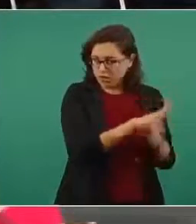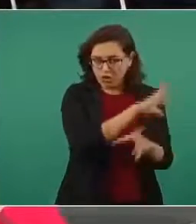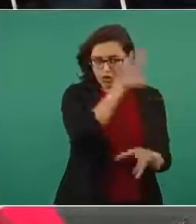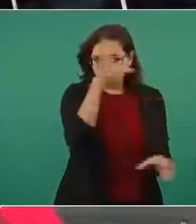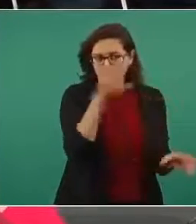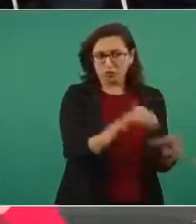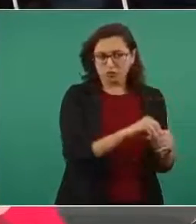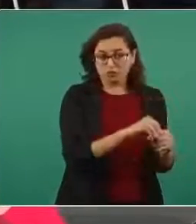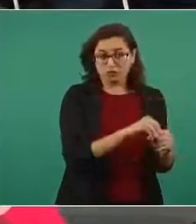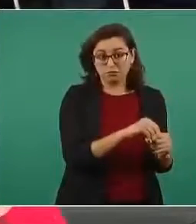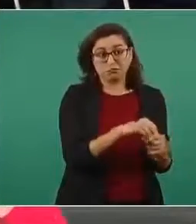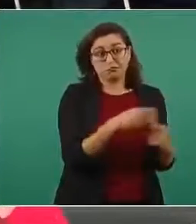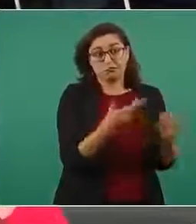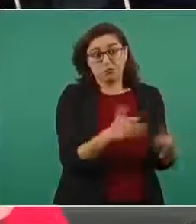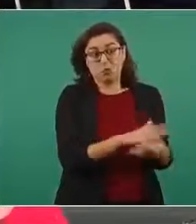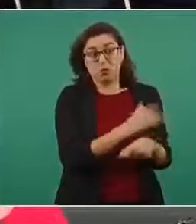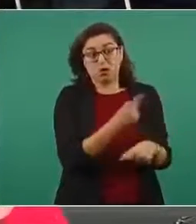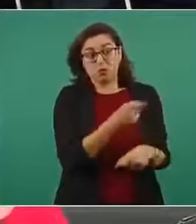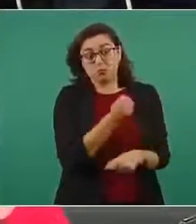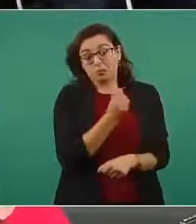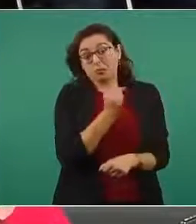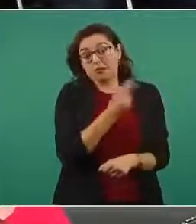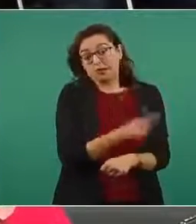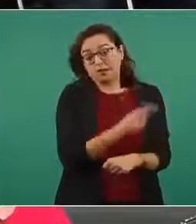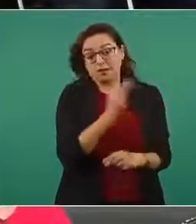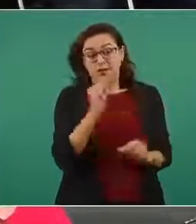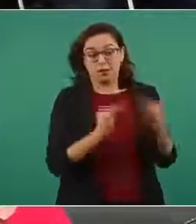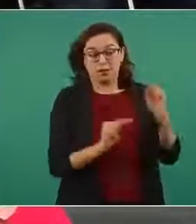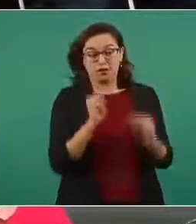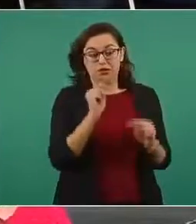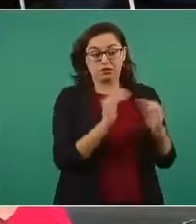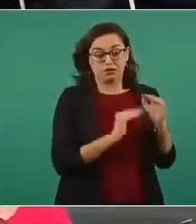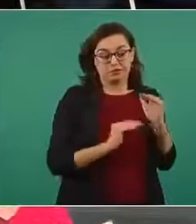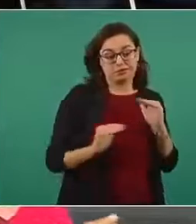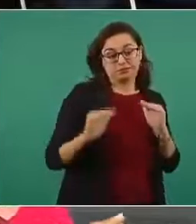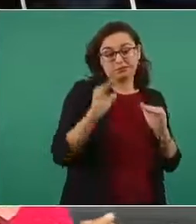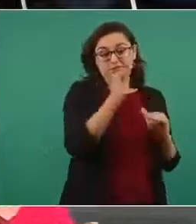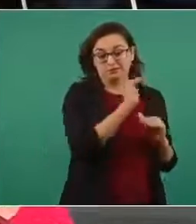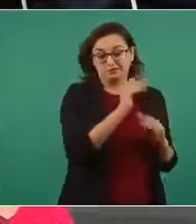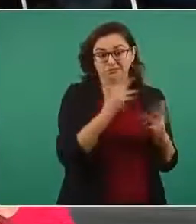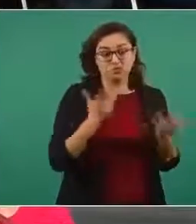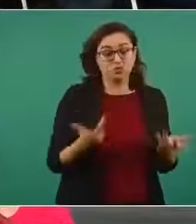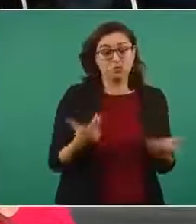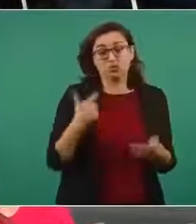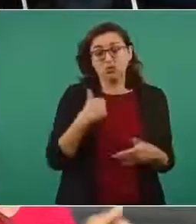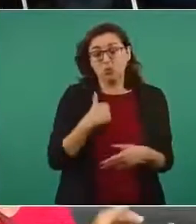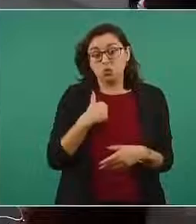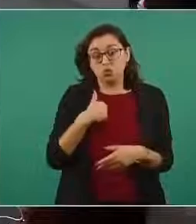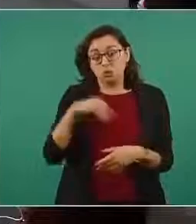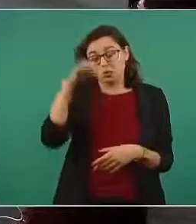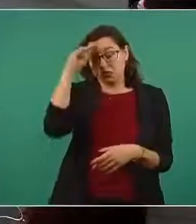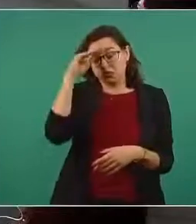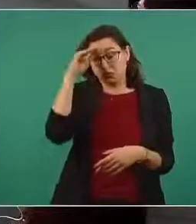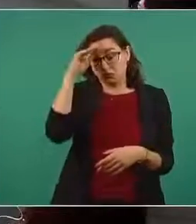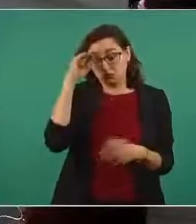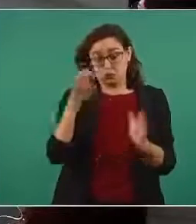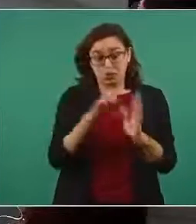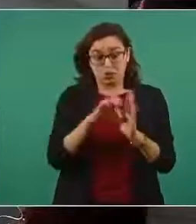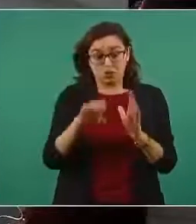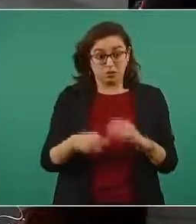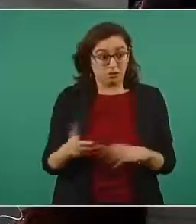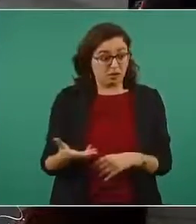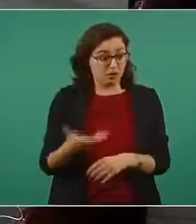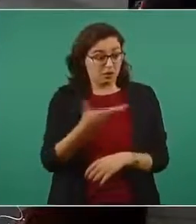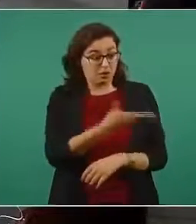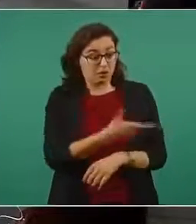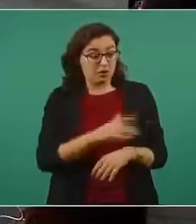tienen el privilegio de estar en los primeros niveles del gobierno y pues yo nomás le pongo un caso el atentado que sufrió aquí